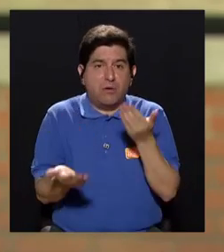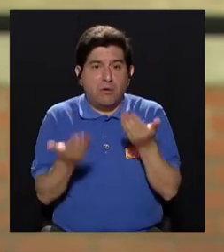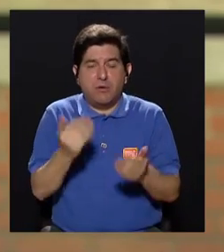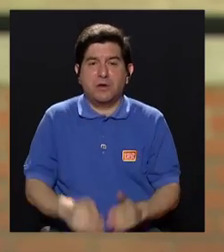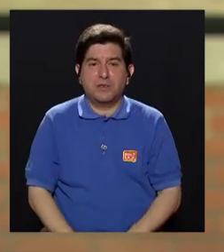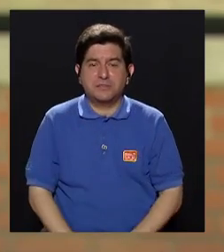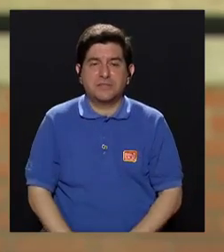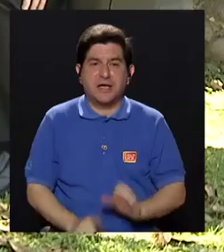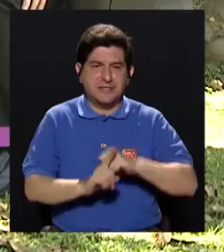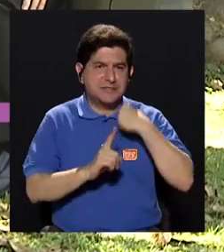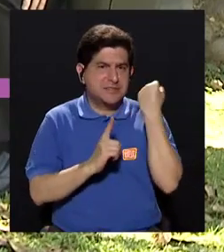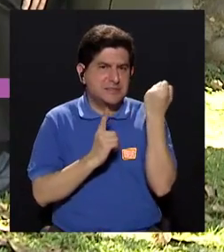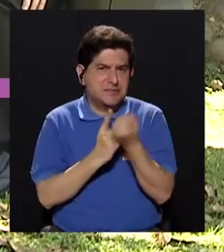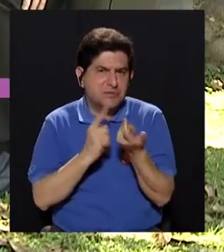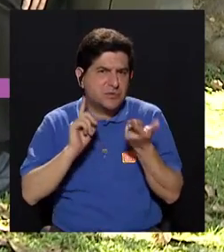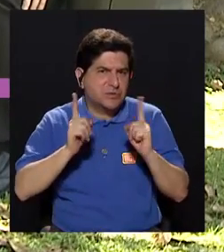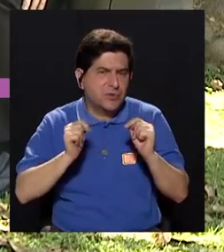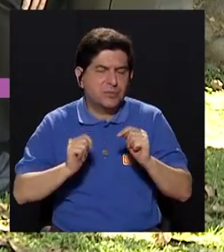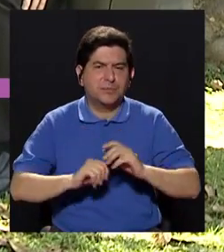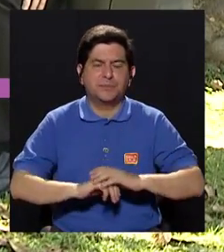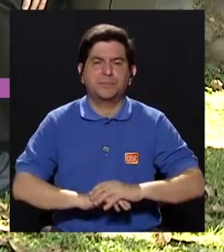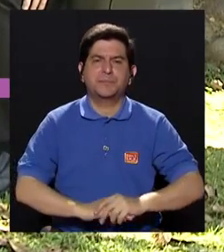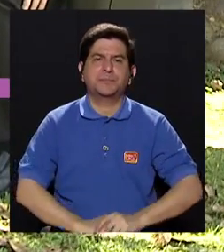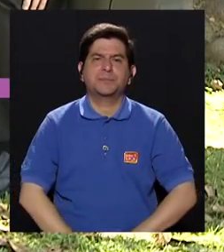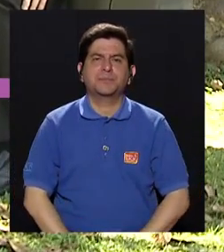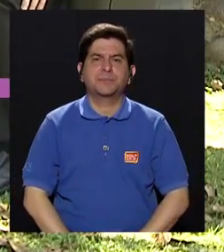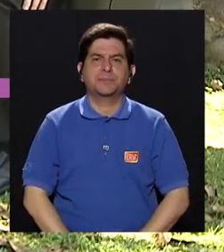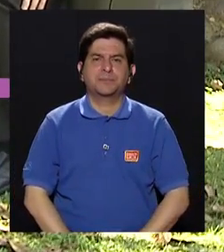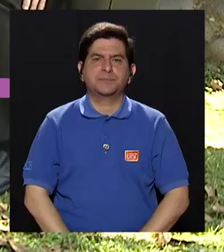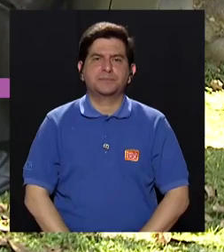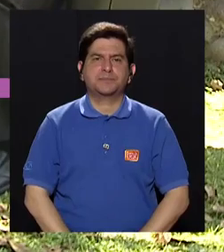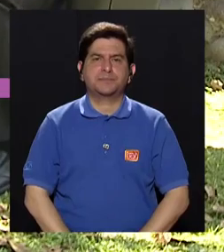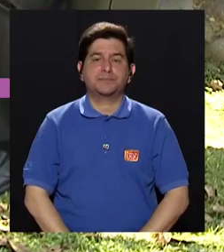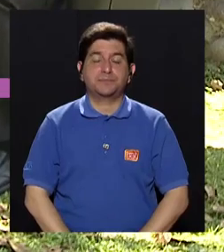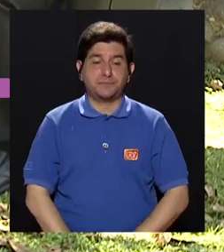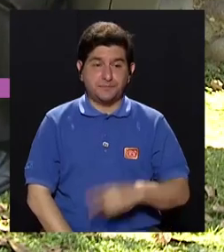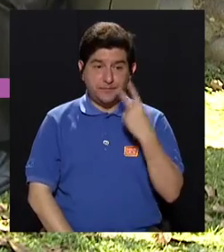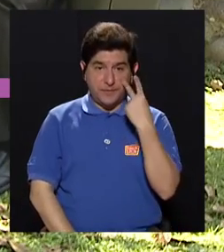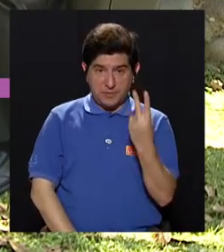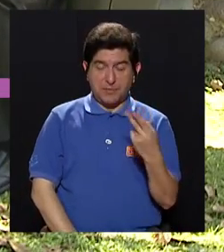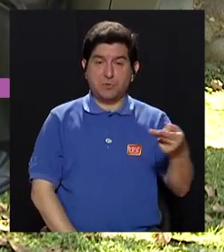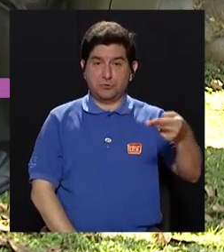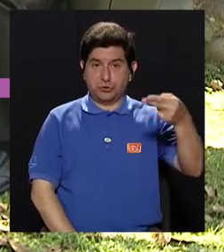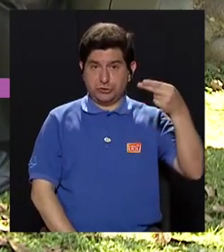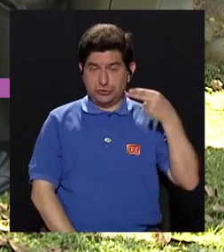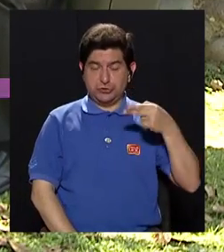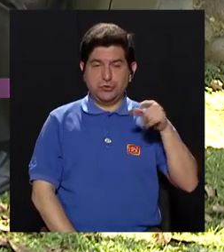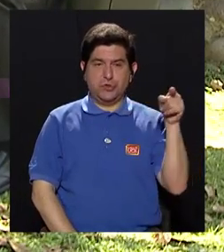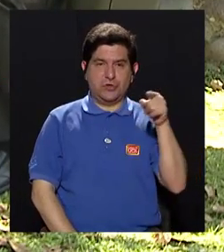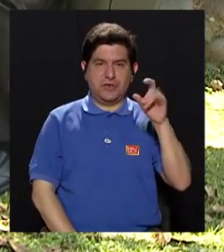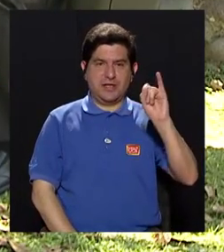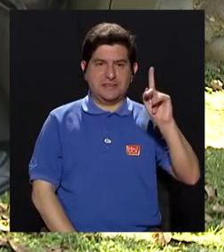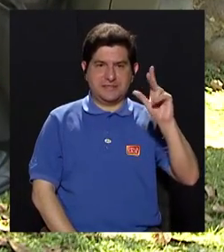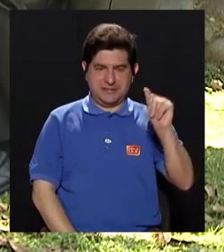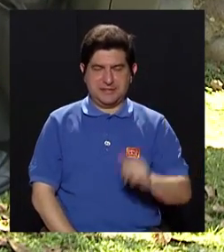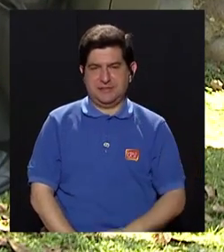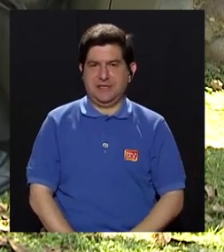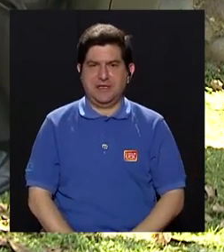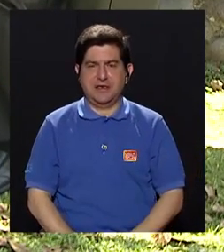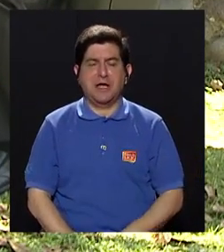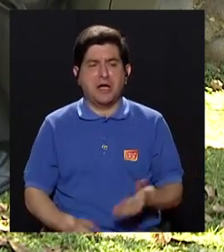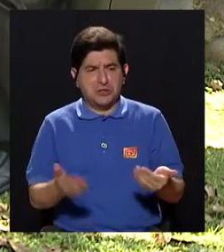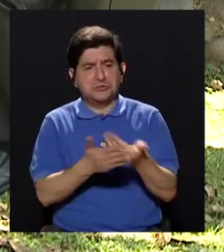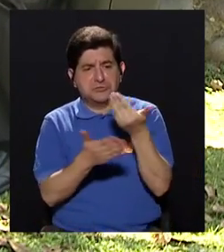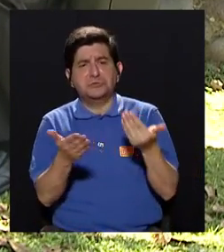alguna etapa de desarrollo? Bueno, como pudimos ver, la historia del Zika es una historia